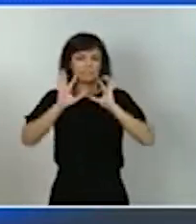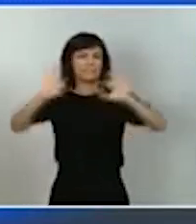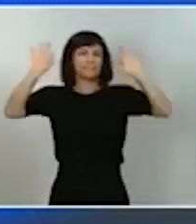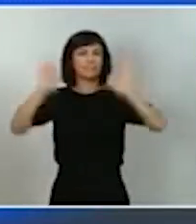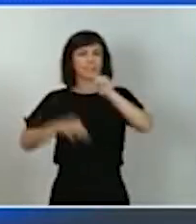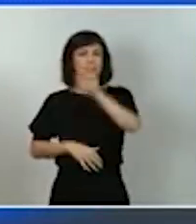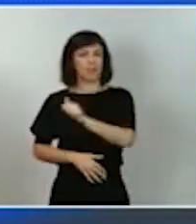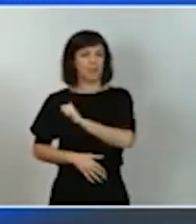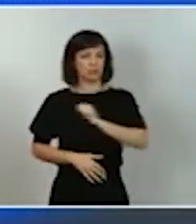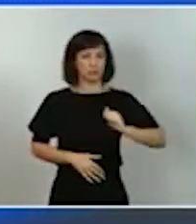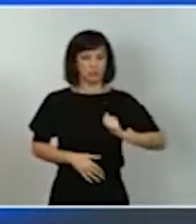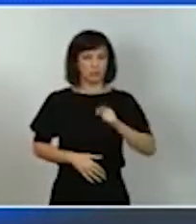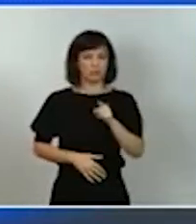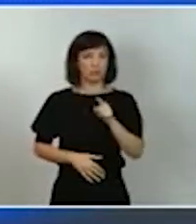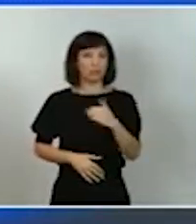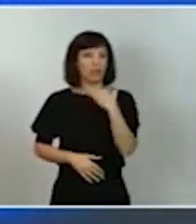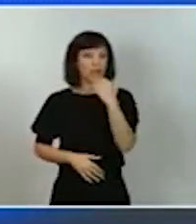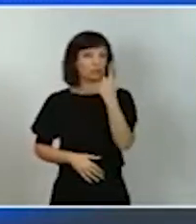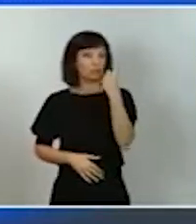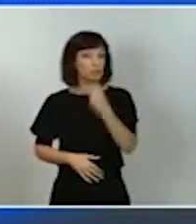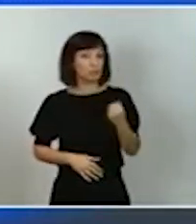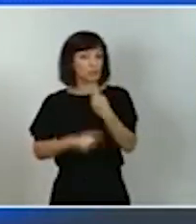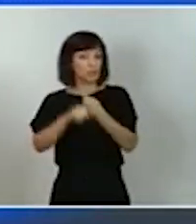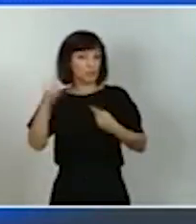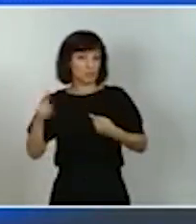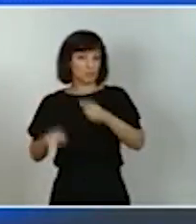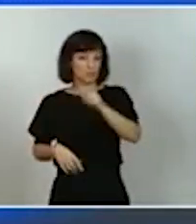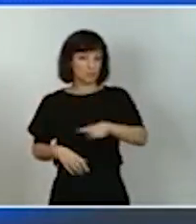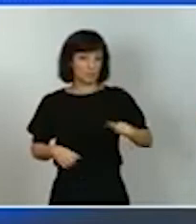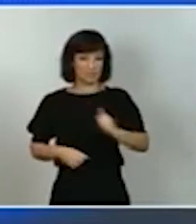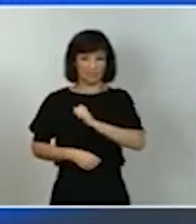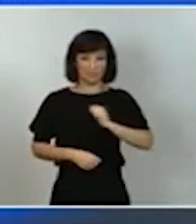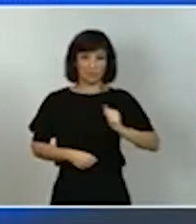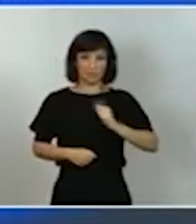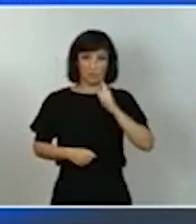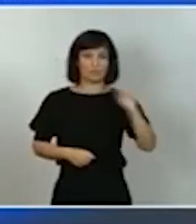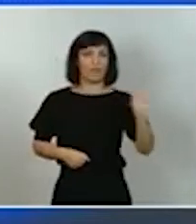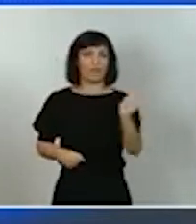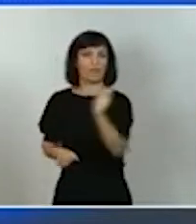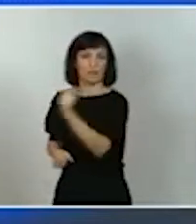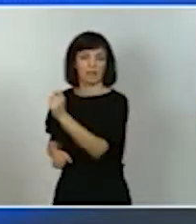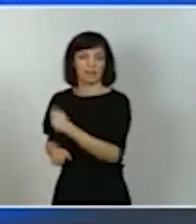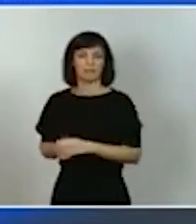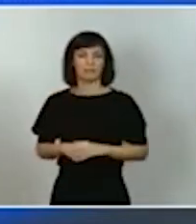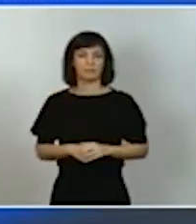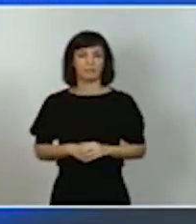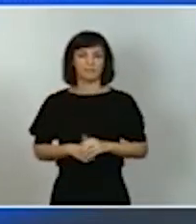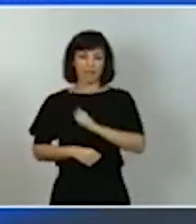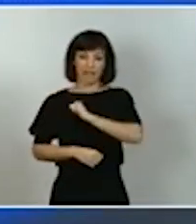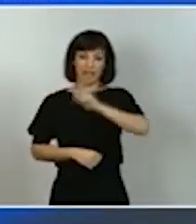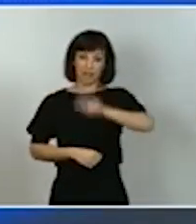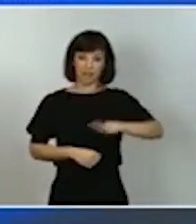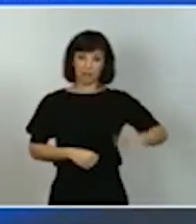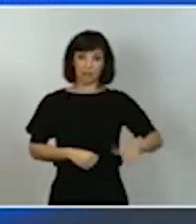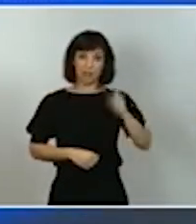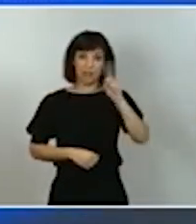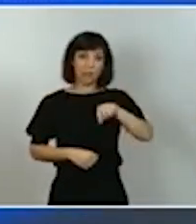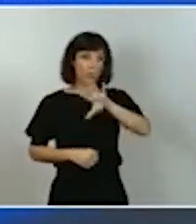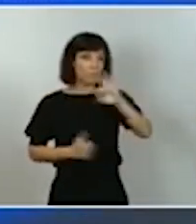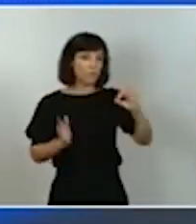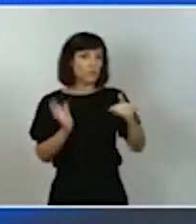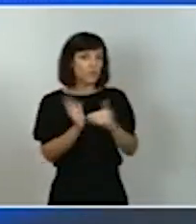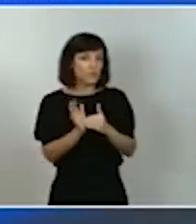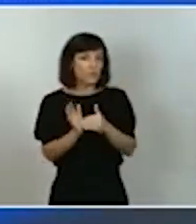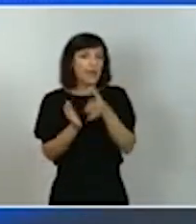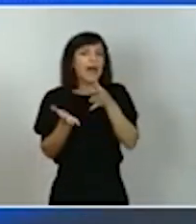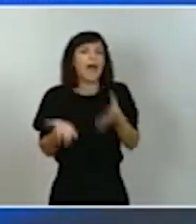cerca de un millón y medio de trabajadores por cuenta propia. Y casi 150.000 autónomos y autónomas se benefician ya de las nuevas